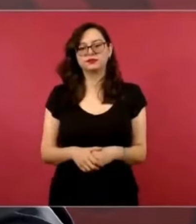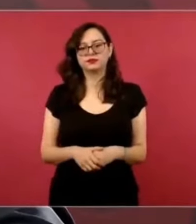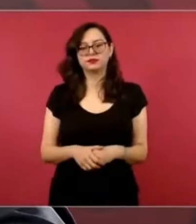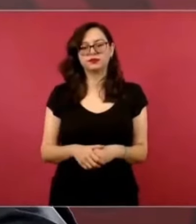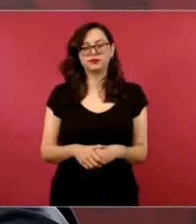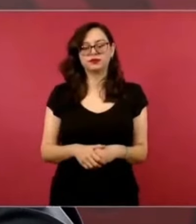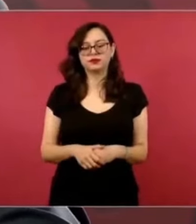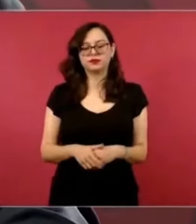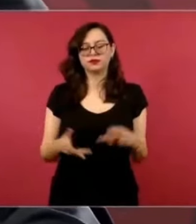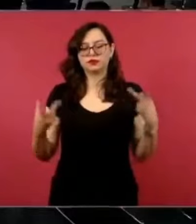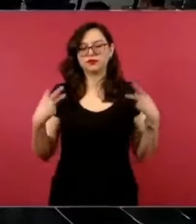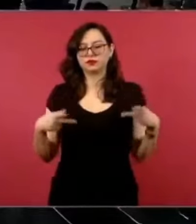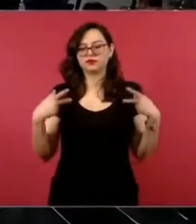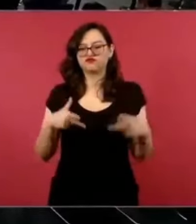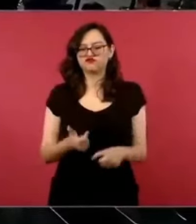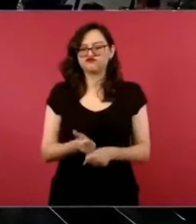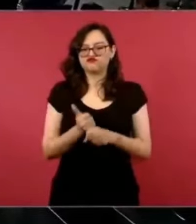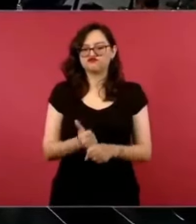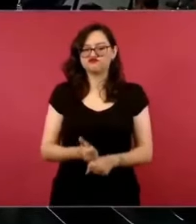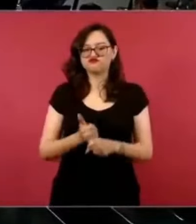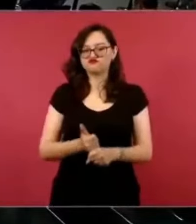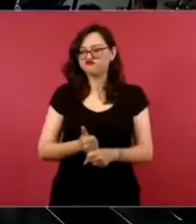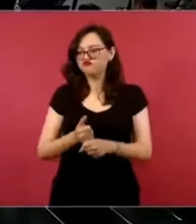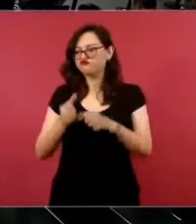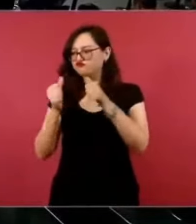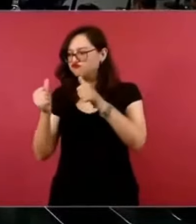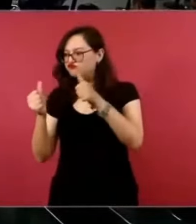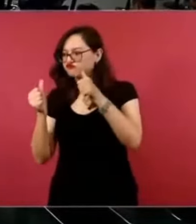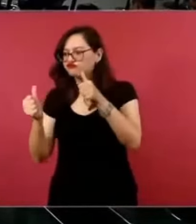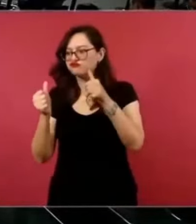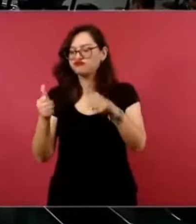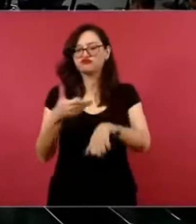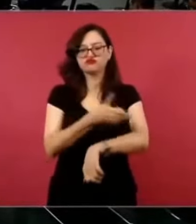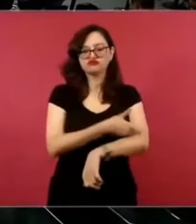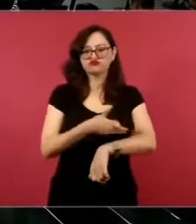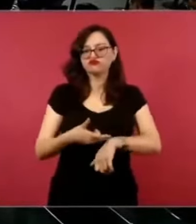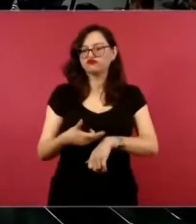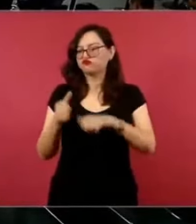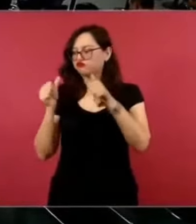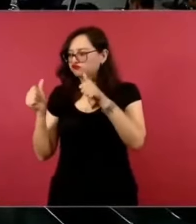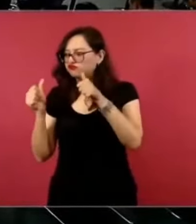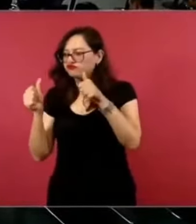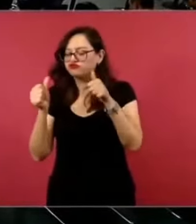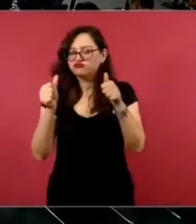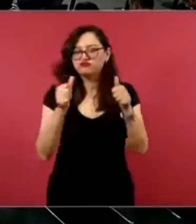a las víctimas, a los familiares de los mineros.